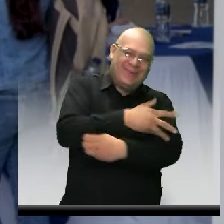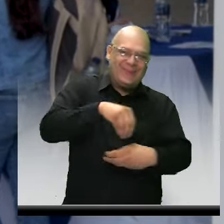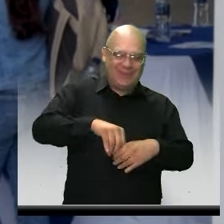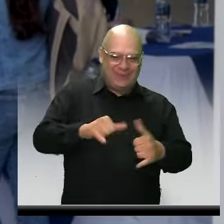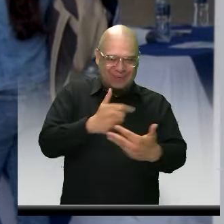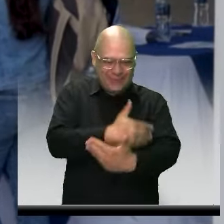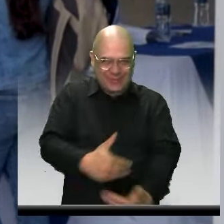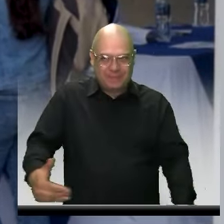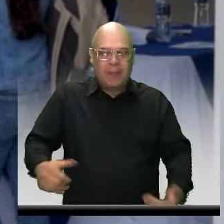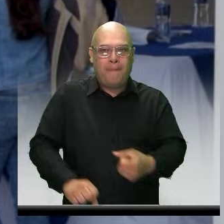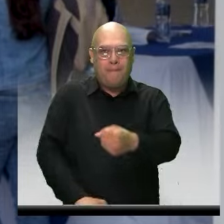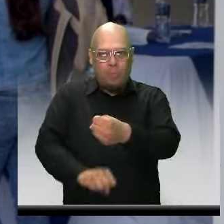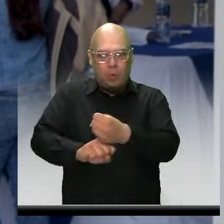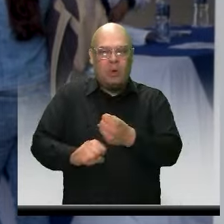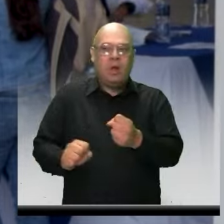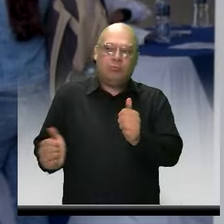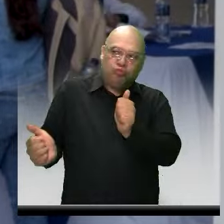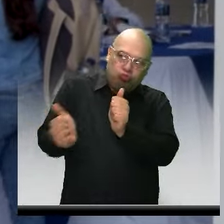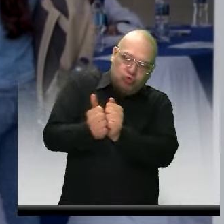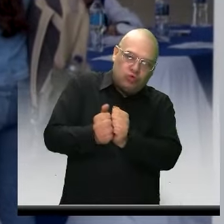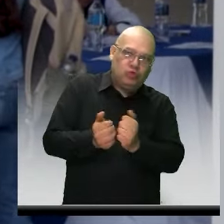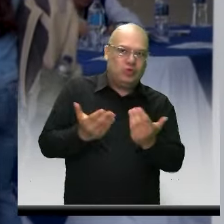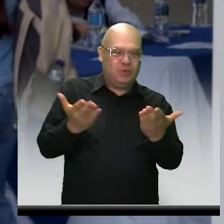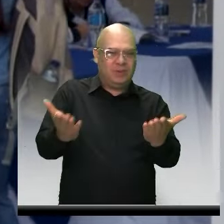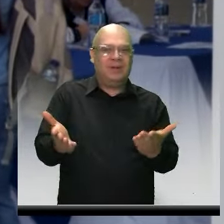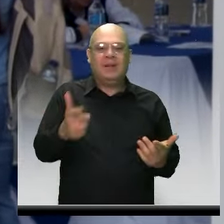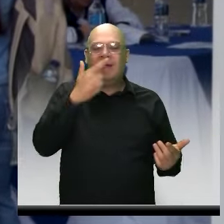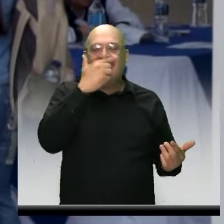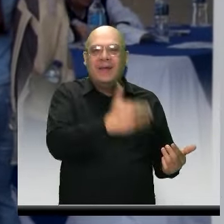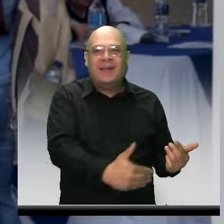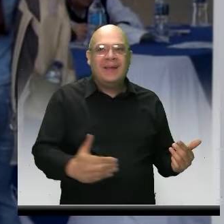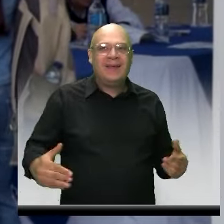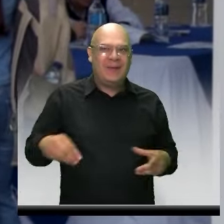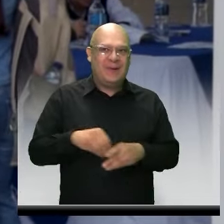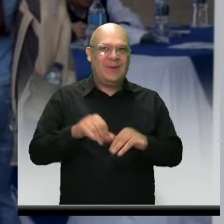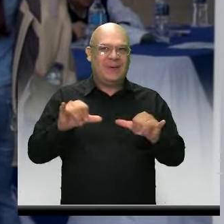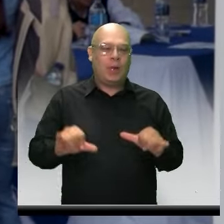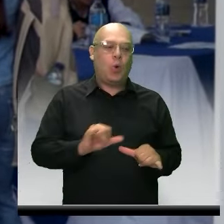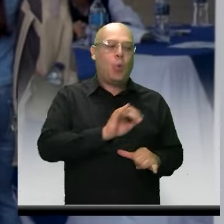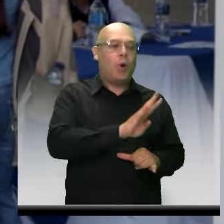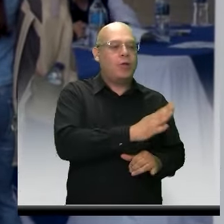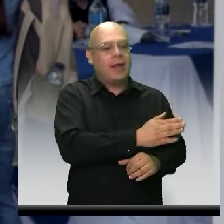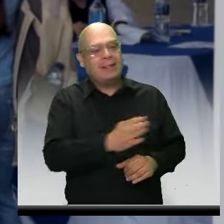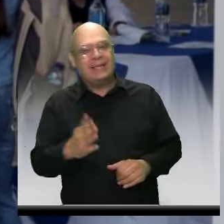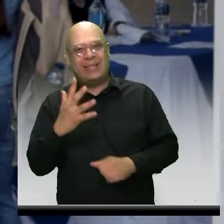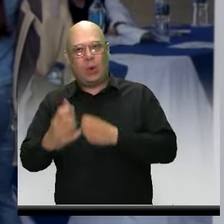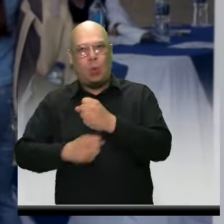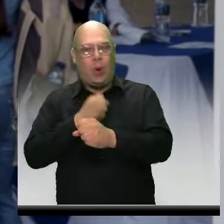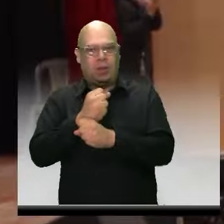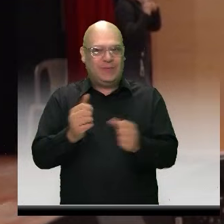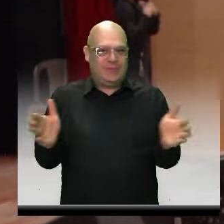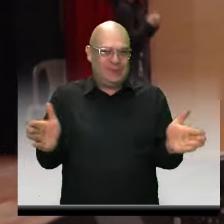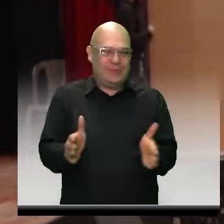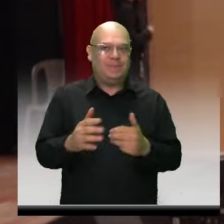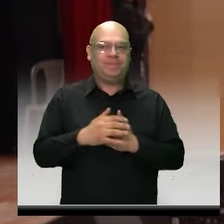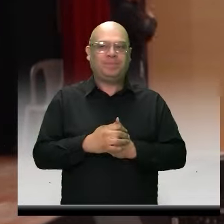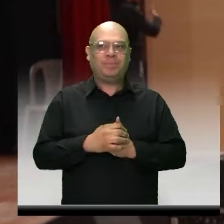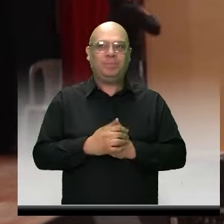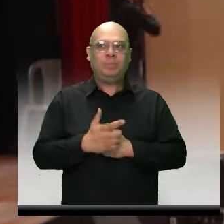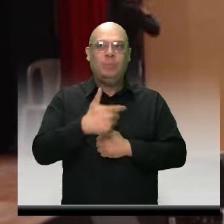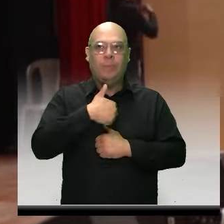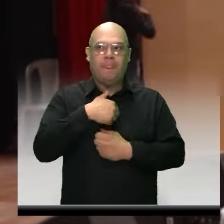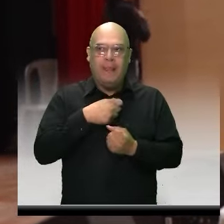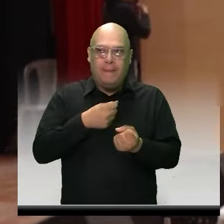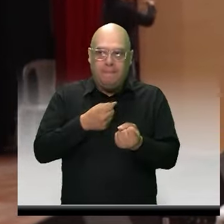apoyando, dando acompañamiento a estos chiquitos que son de 4 a 5 años, donde el acompañamiento es